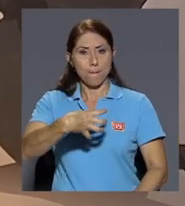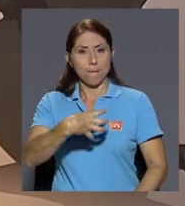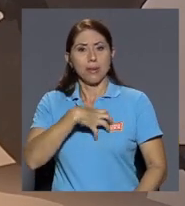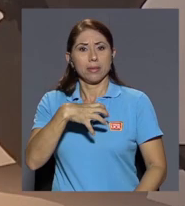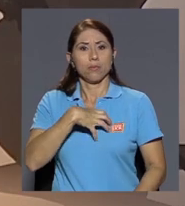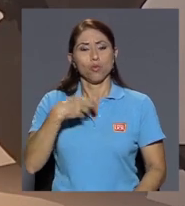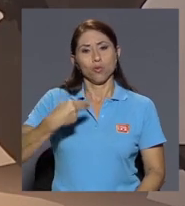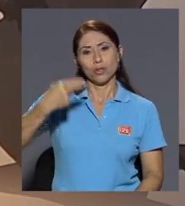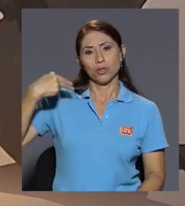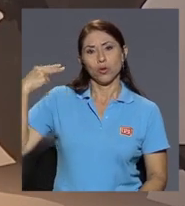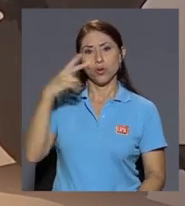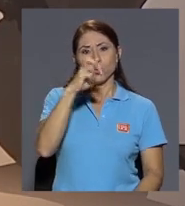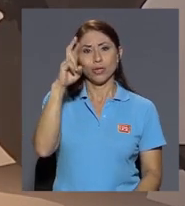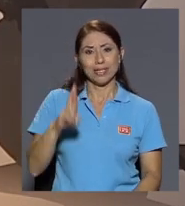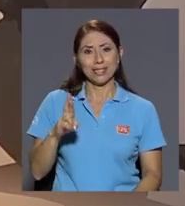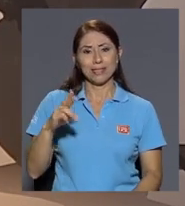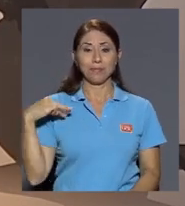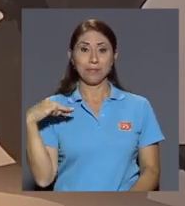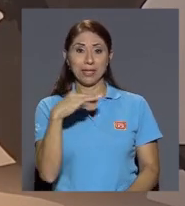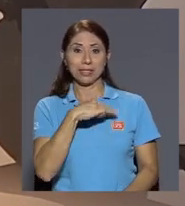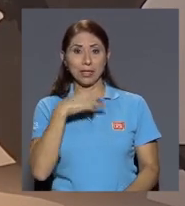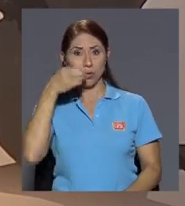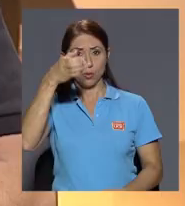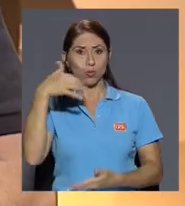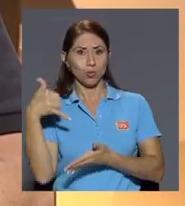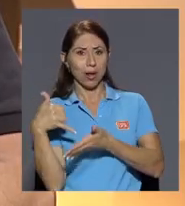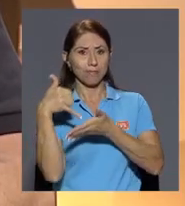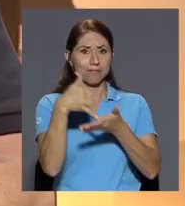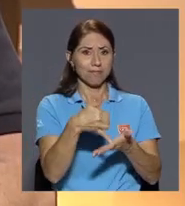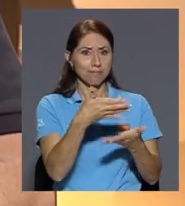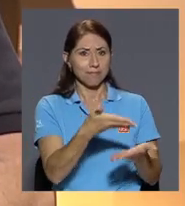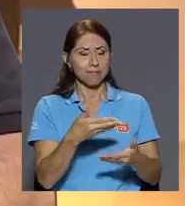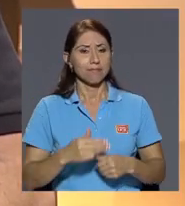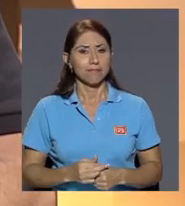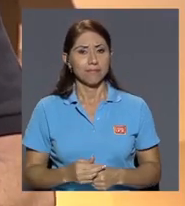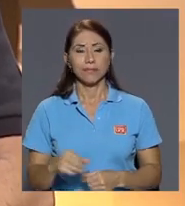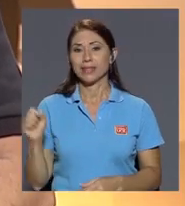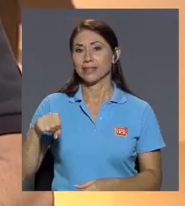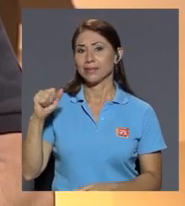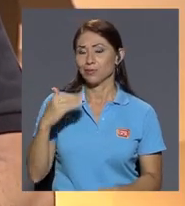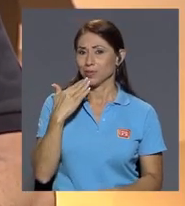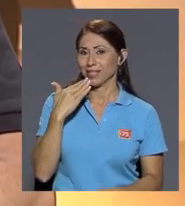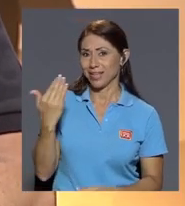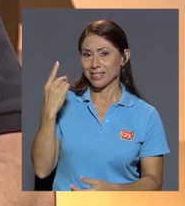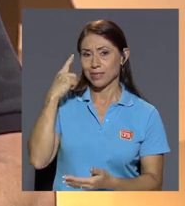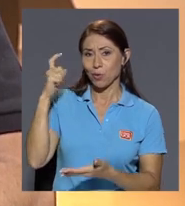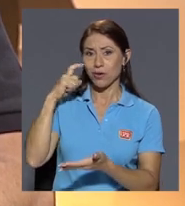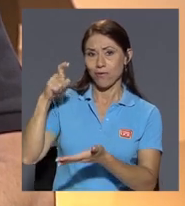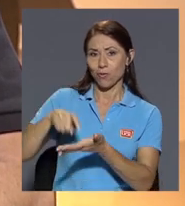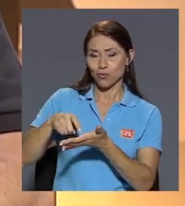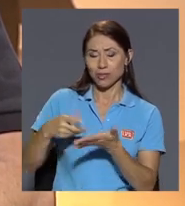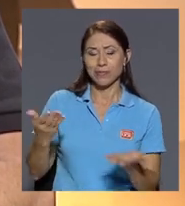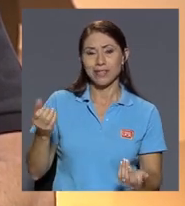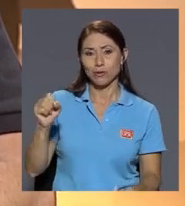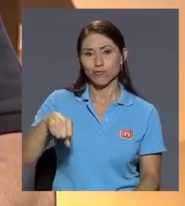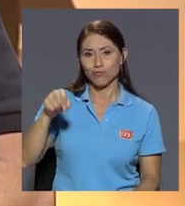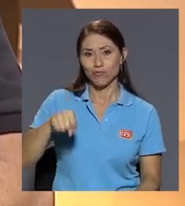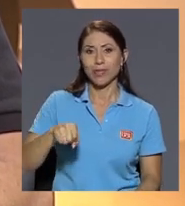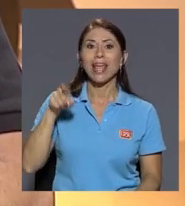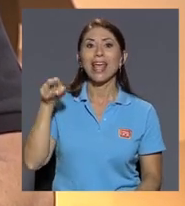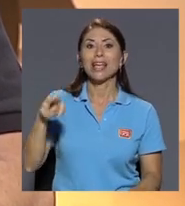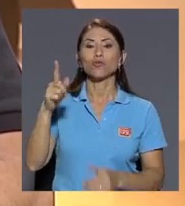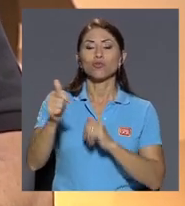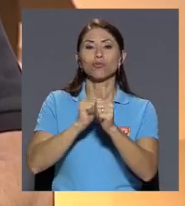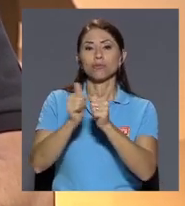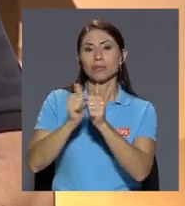histórico costarricense que le otorga el Ministerio de Cultura Sí, muchas gracias por el reconocimiento ese es un